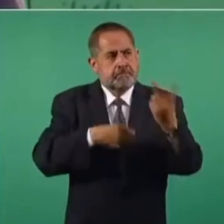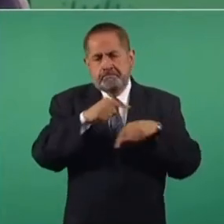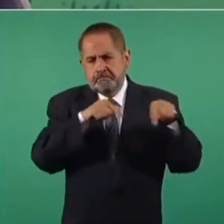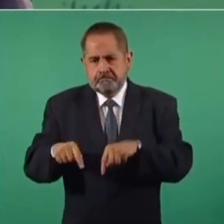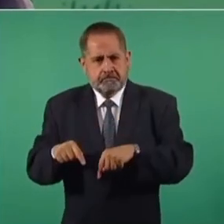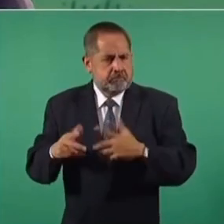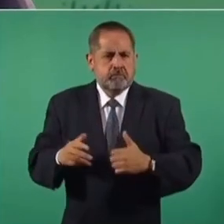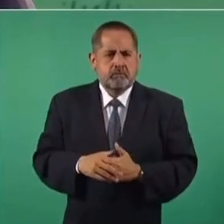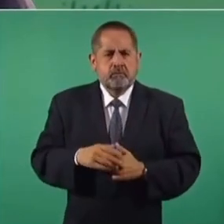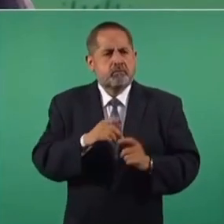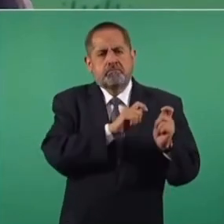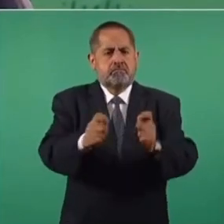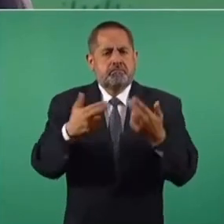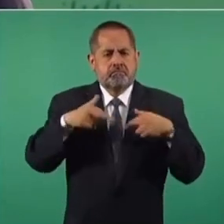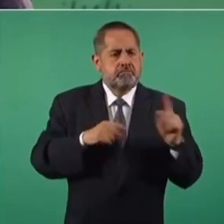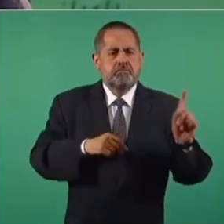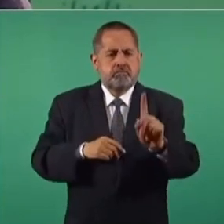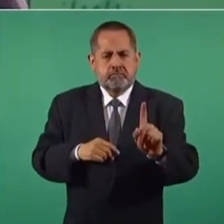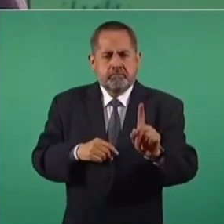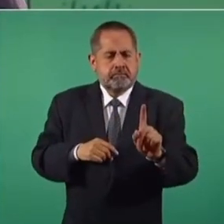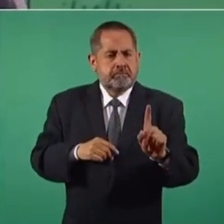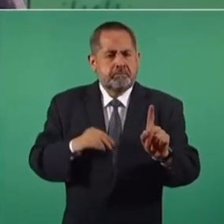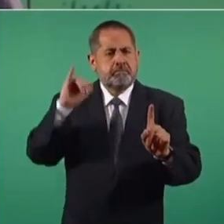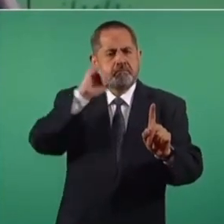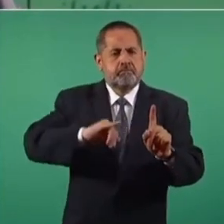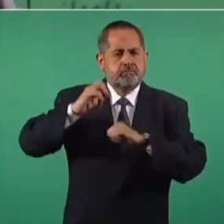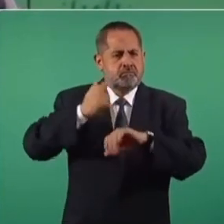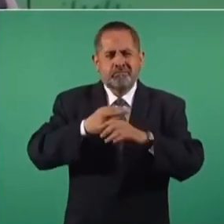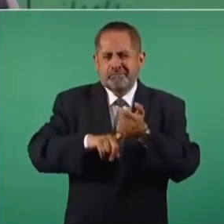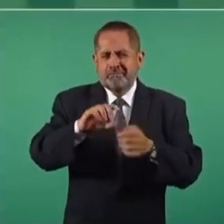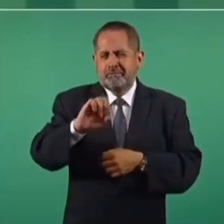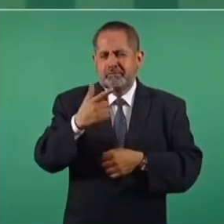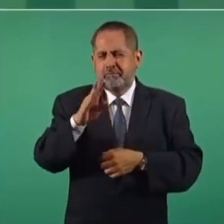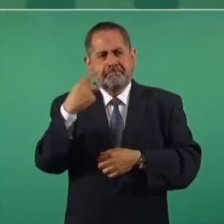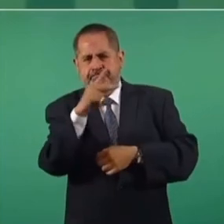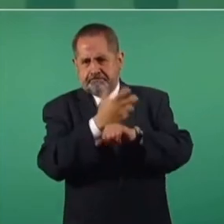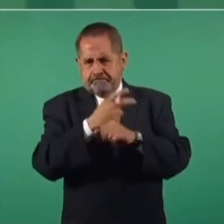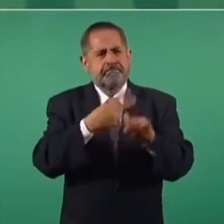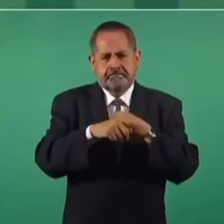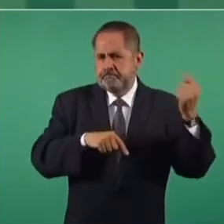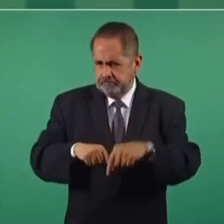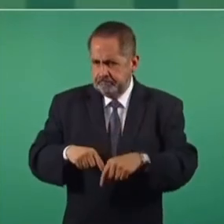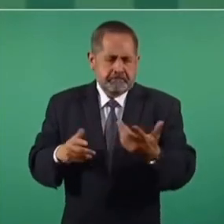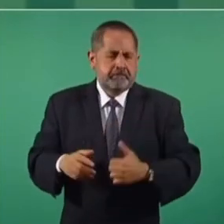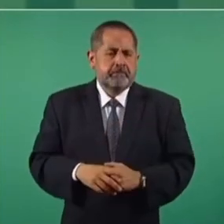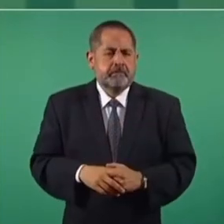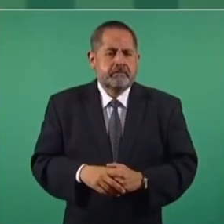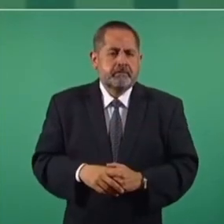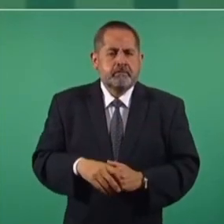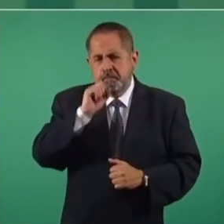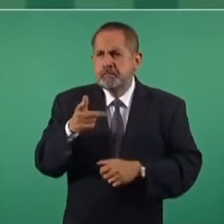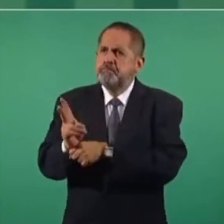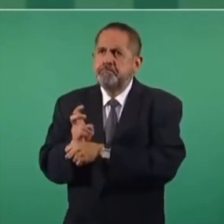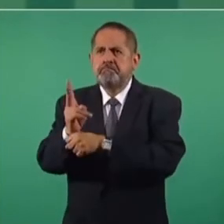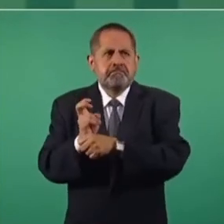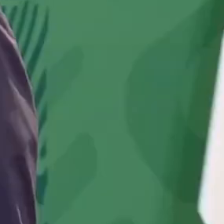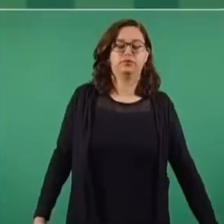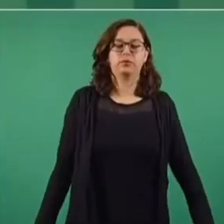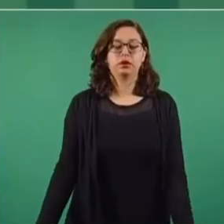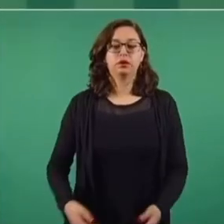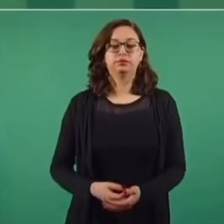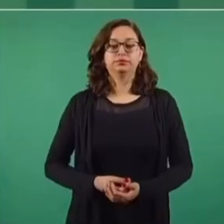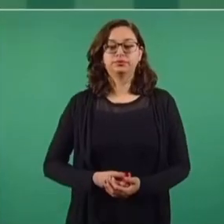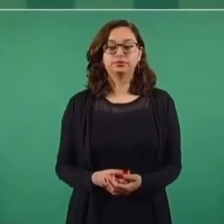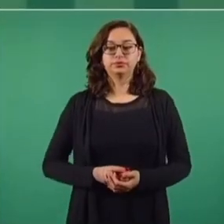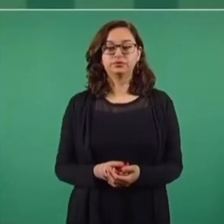y va a estar el jefe del Departamento de Estado del gobierno de Estados Unidos. Y así también hay invitaciones,